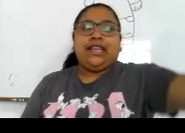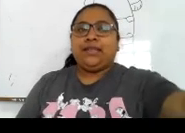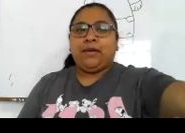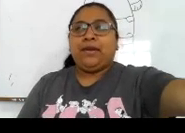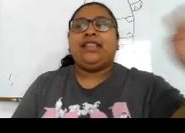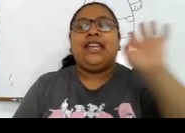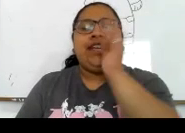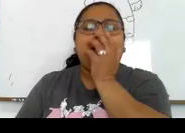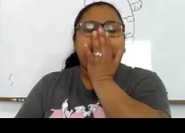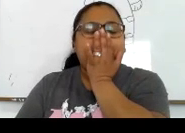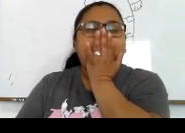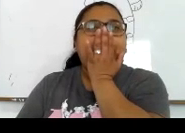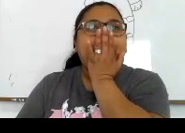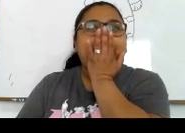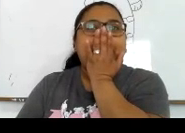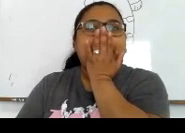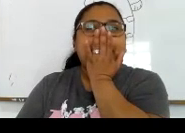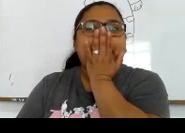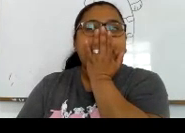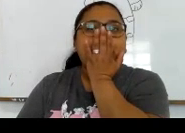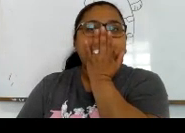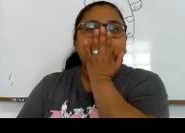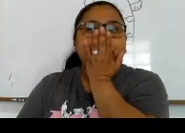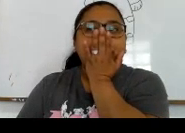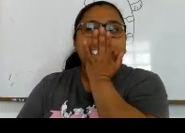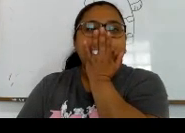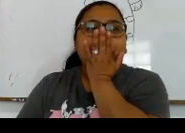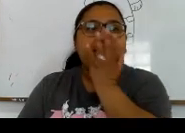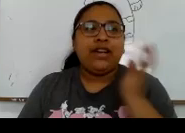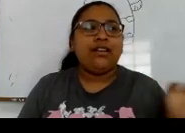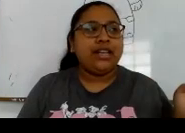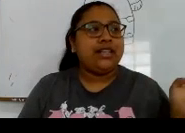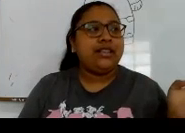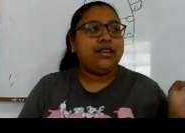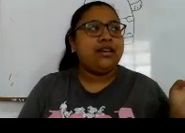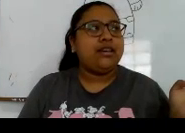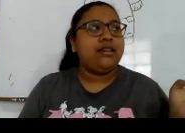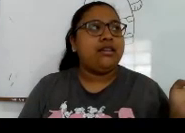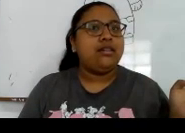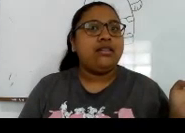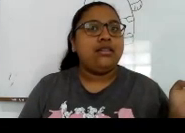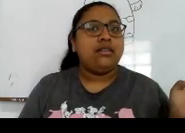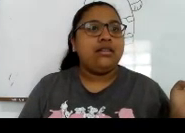De, espérame De ¿Cuál fue la otra La que les dije? No sé ¿Cuál fue la otra Que les dije?